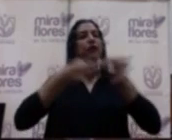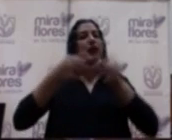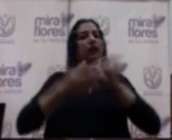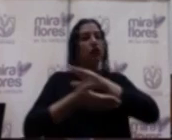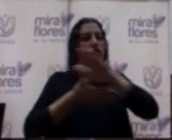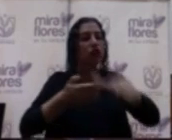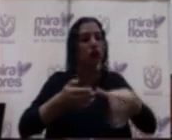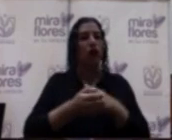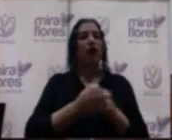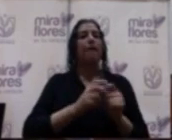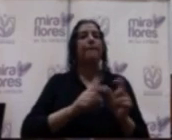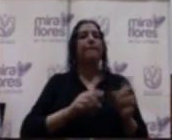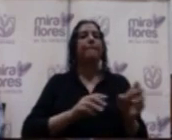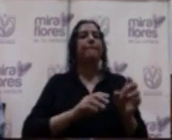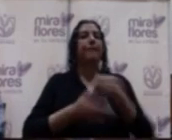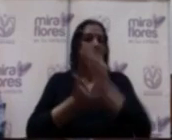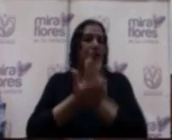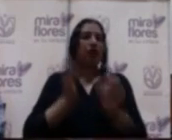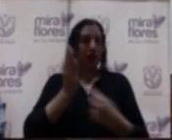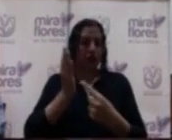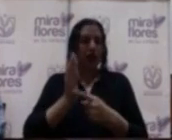y priorización de proyectos.